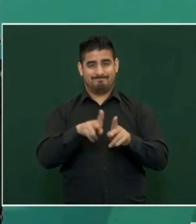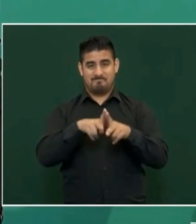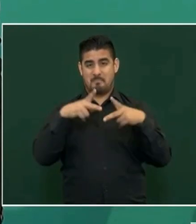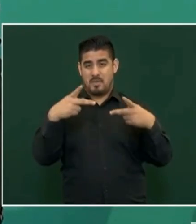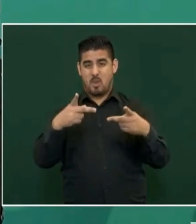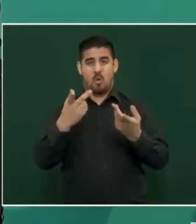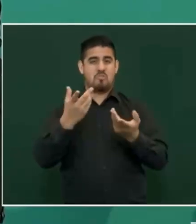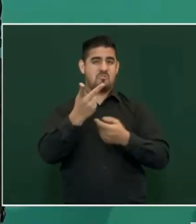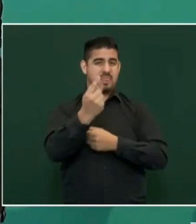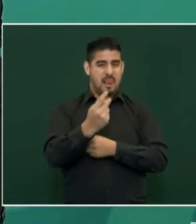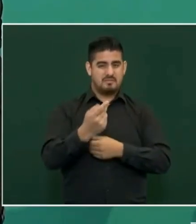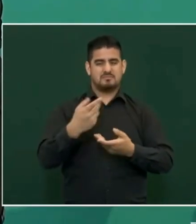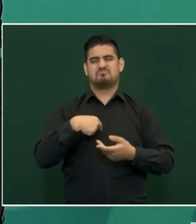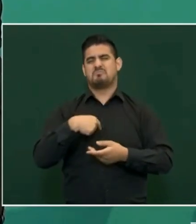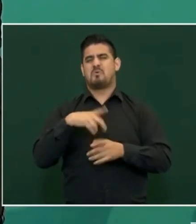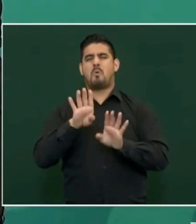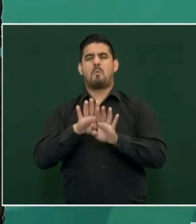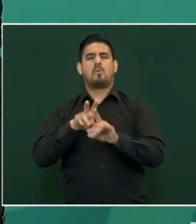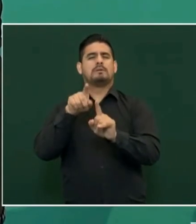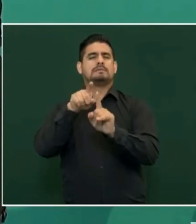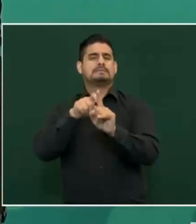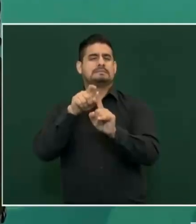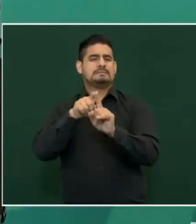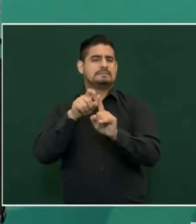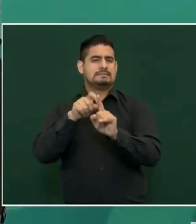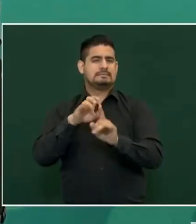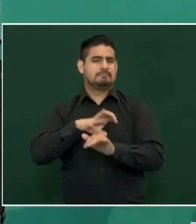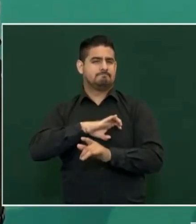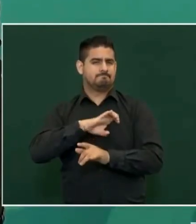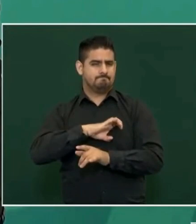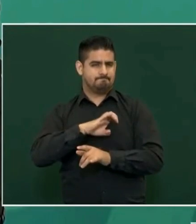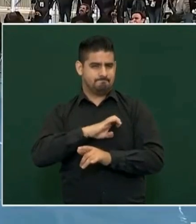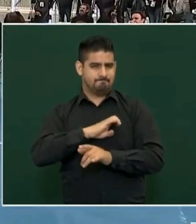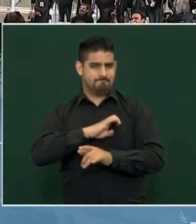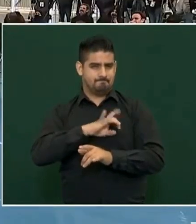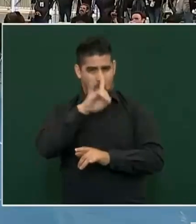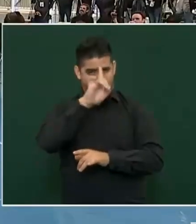crítica fraterna, respetuosa, cariñosa.